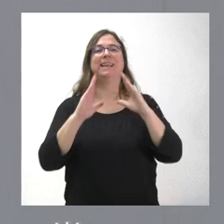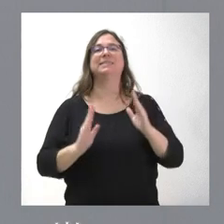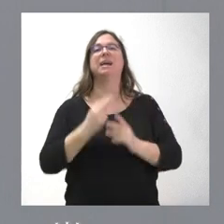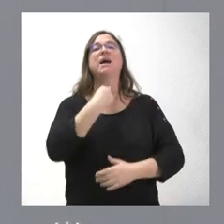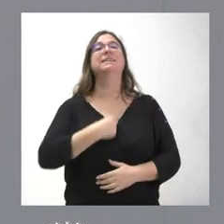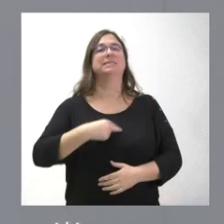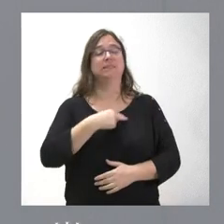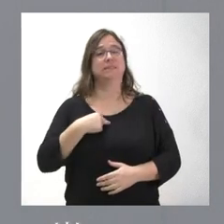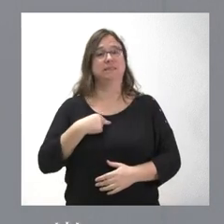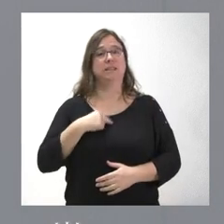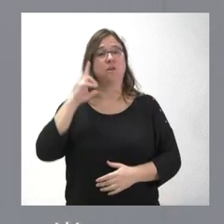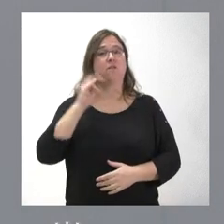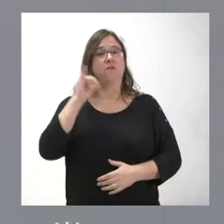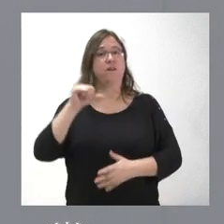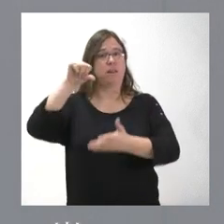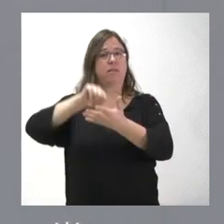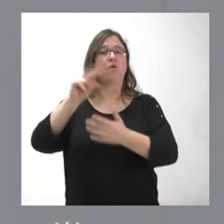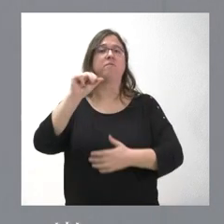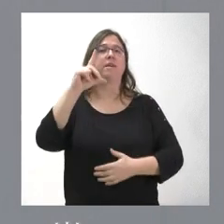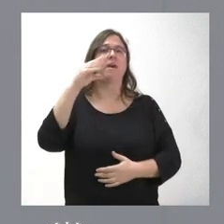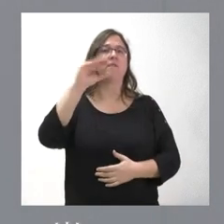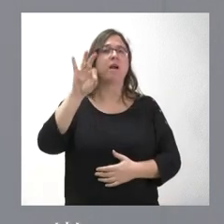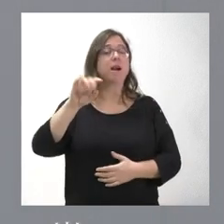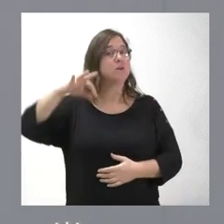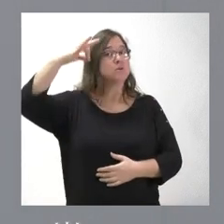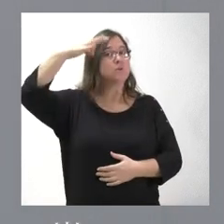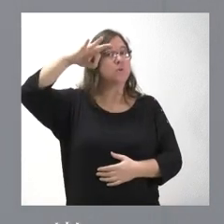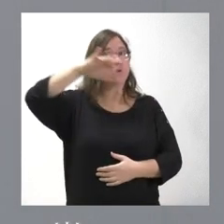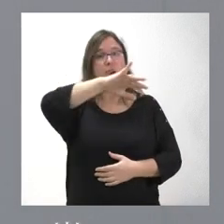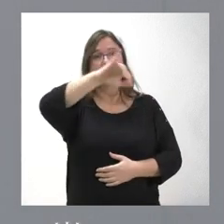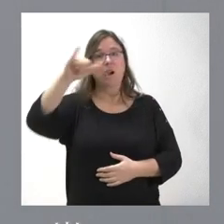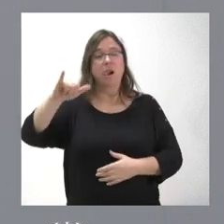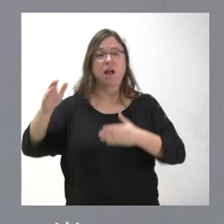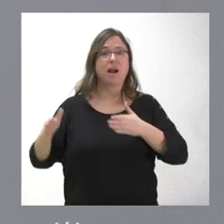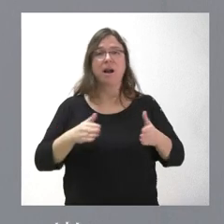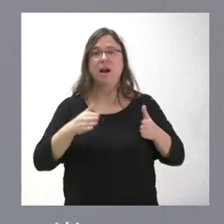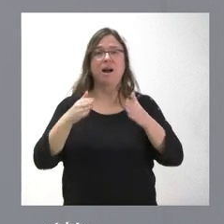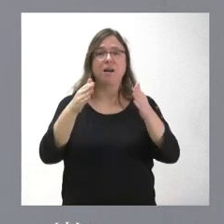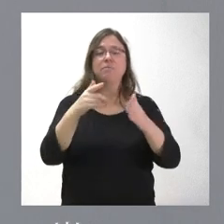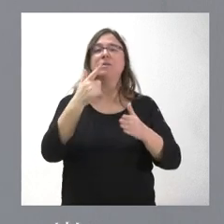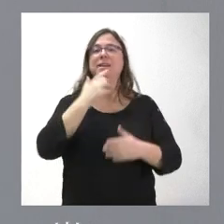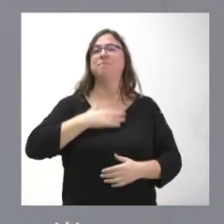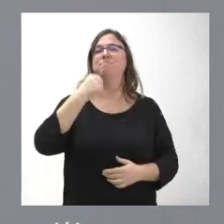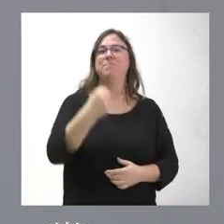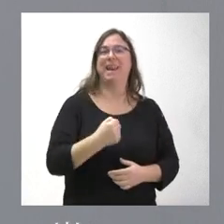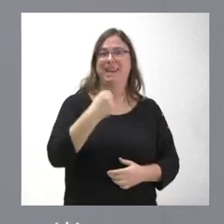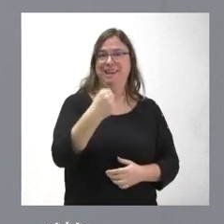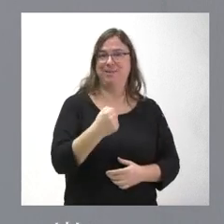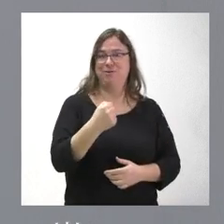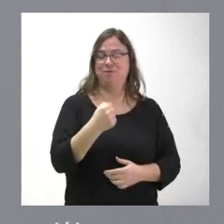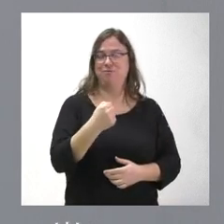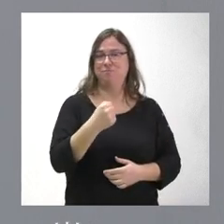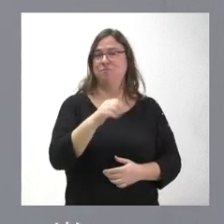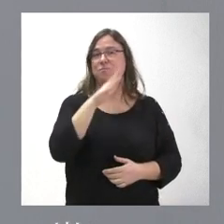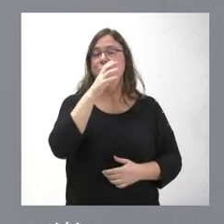Villafranca del Bierzo tiene el privilegio de ser la única localidad de las que atraviesa el Camino de Santiago en las que el peregrino, que por diferentes